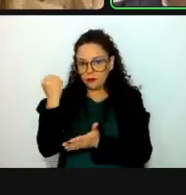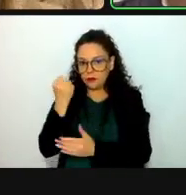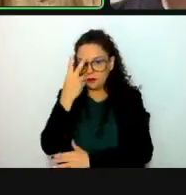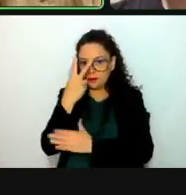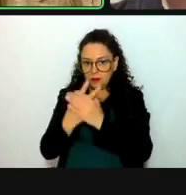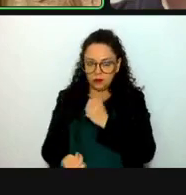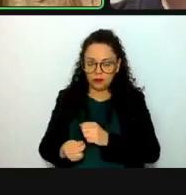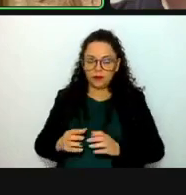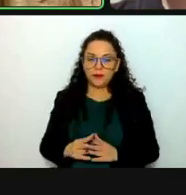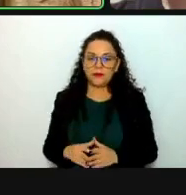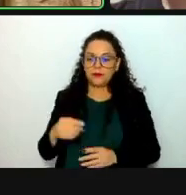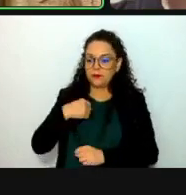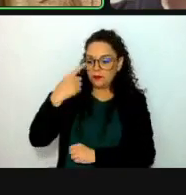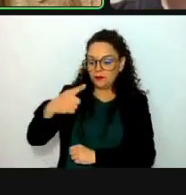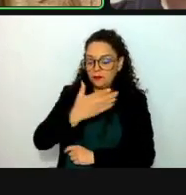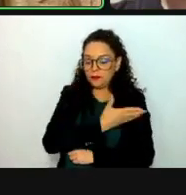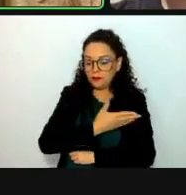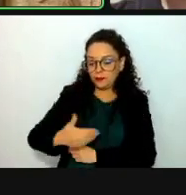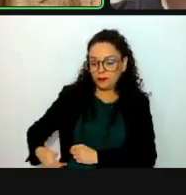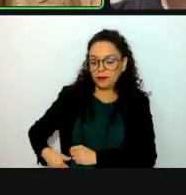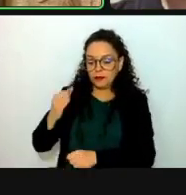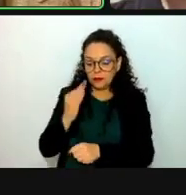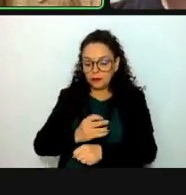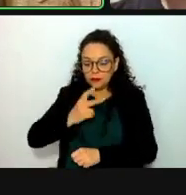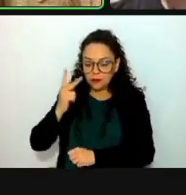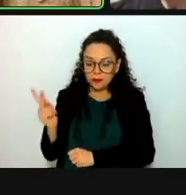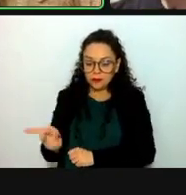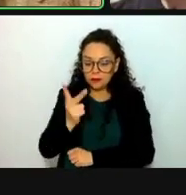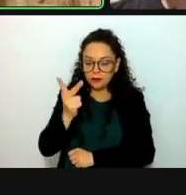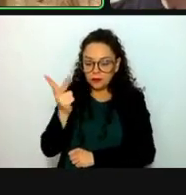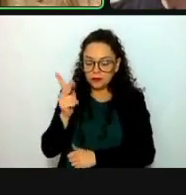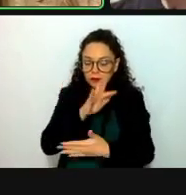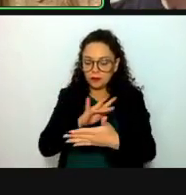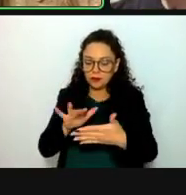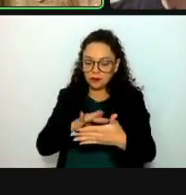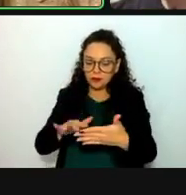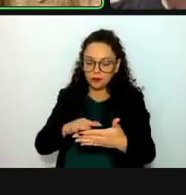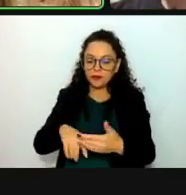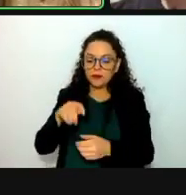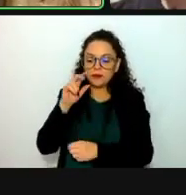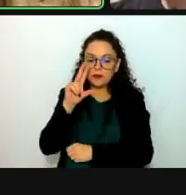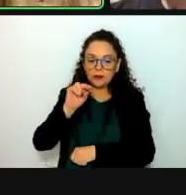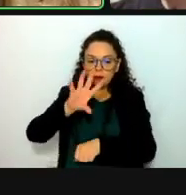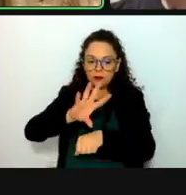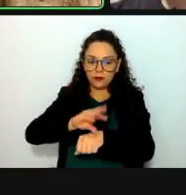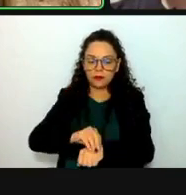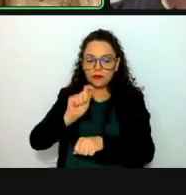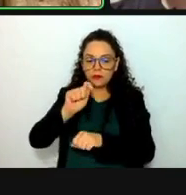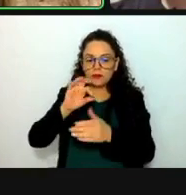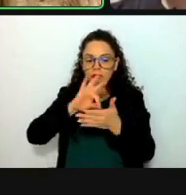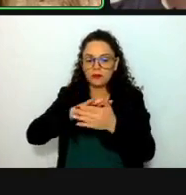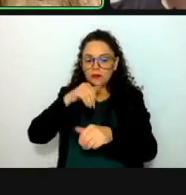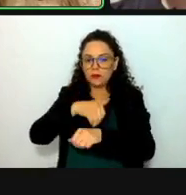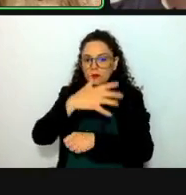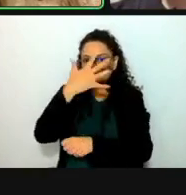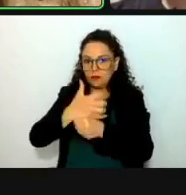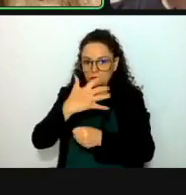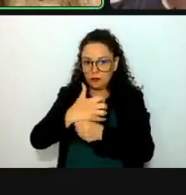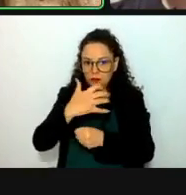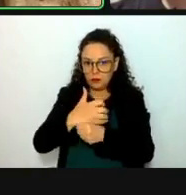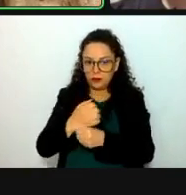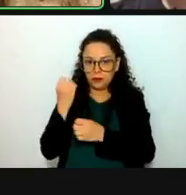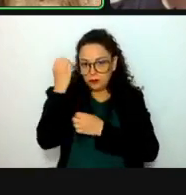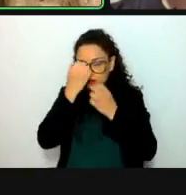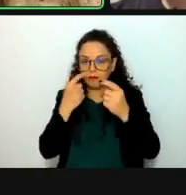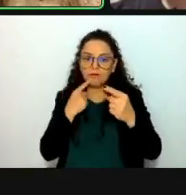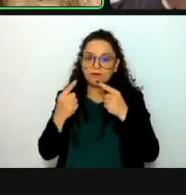Por instrucciones de la presidencia, se procede al desahogo del punto número cinco del orden del día relativo a la lectura, análisis, discusión y,